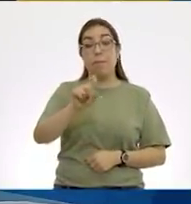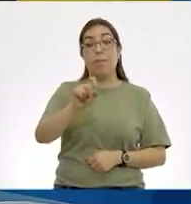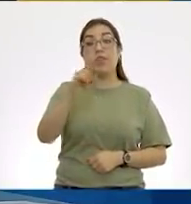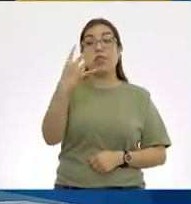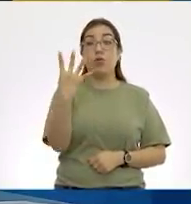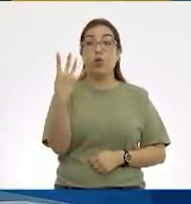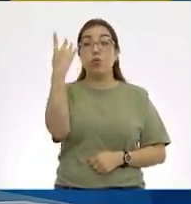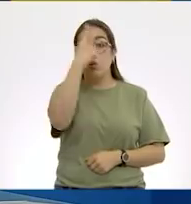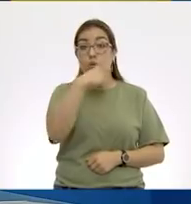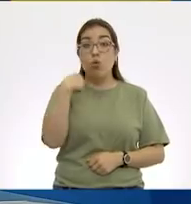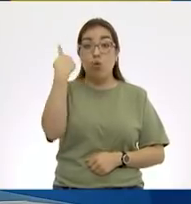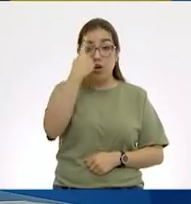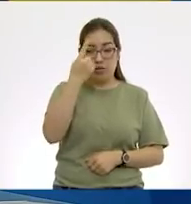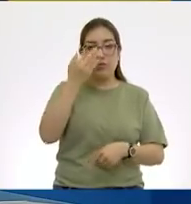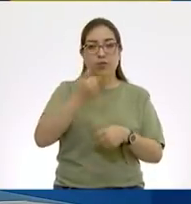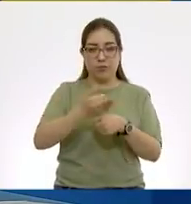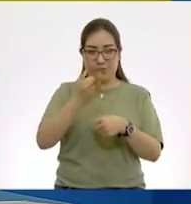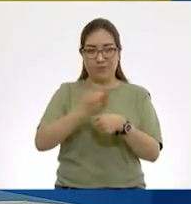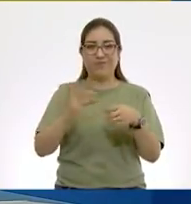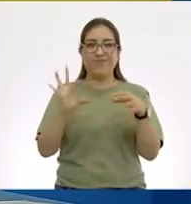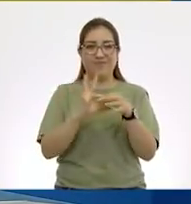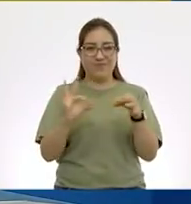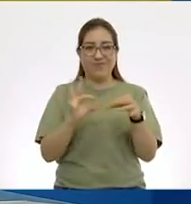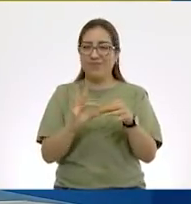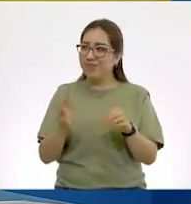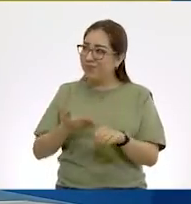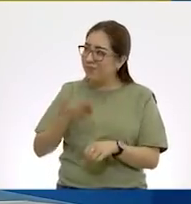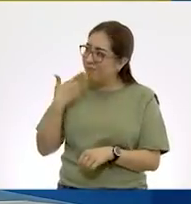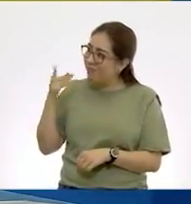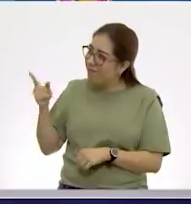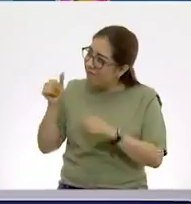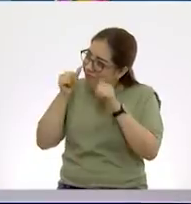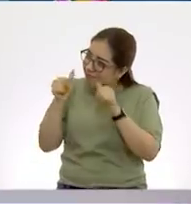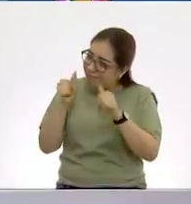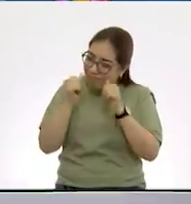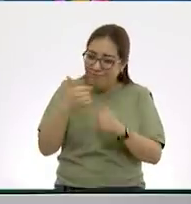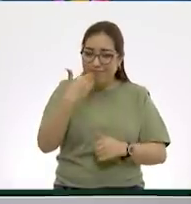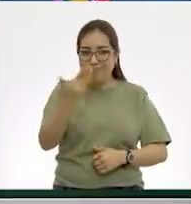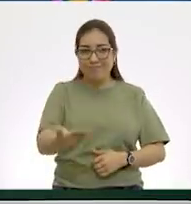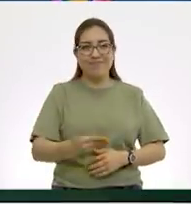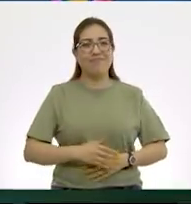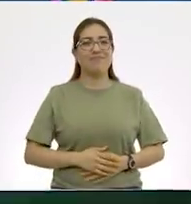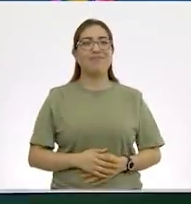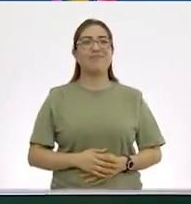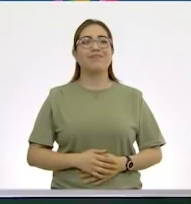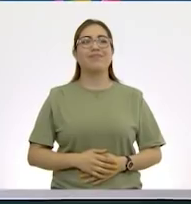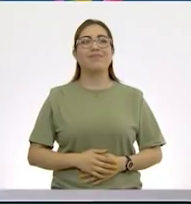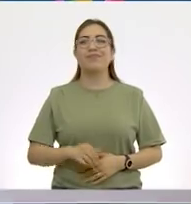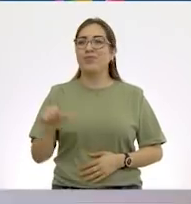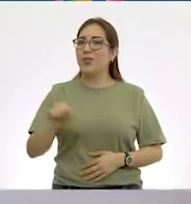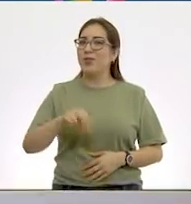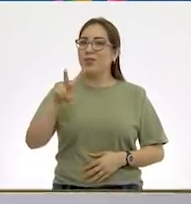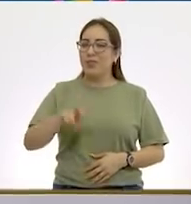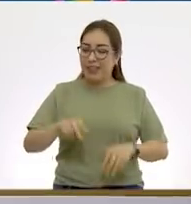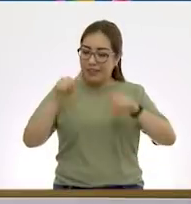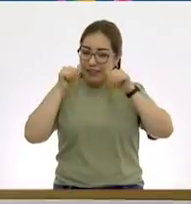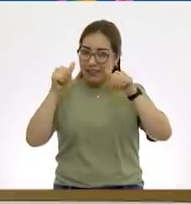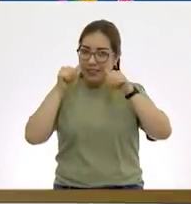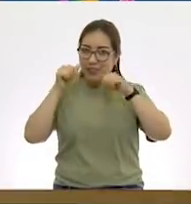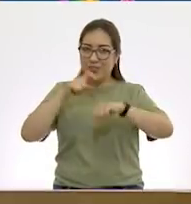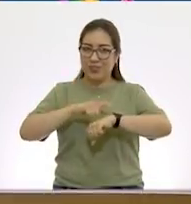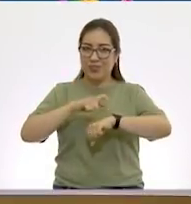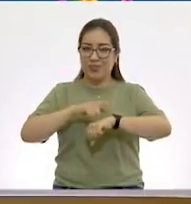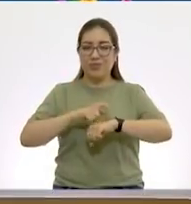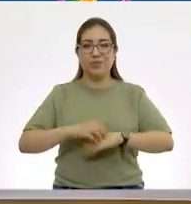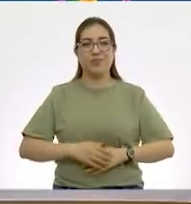horas que ahorita vamos a ver. Muy bien, Aníbal. Estás poniendo mucha atención, ¿eh? Hoy he estado muy pendiente de la hora que le diga. Sí, sí,